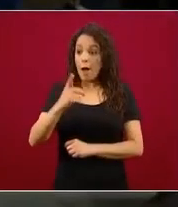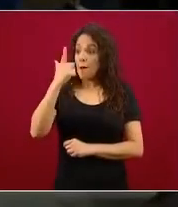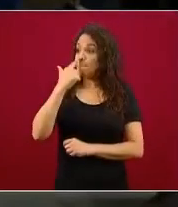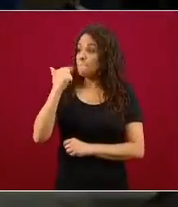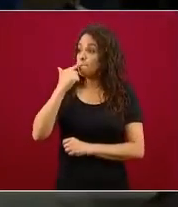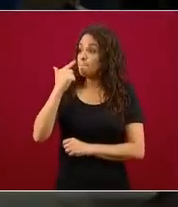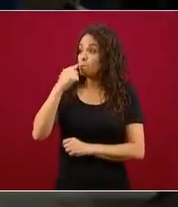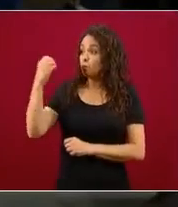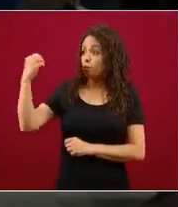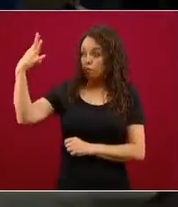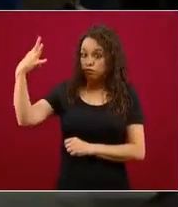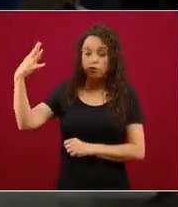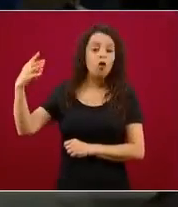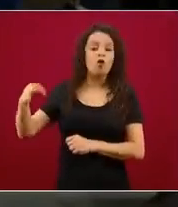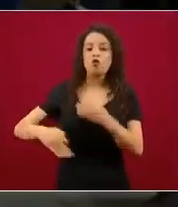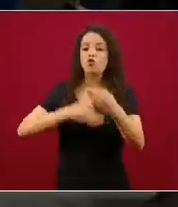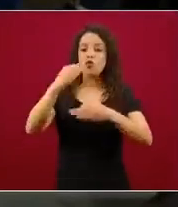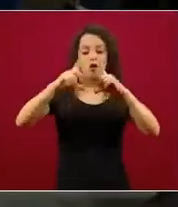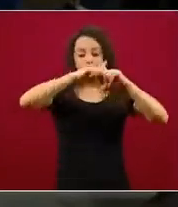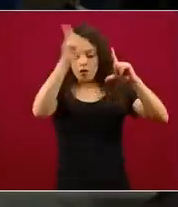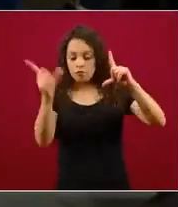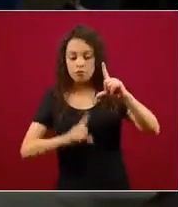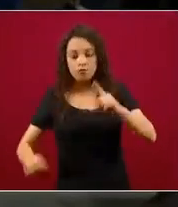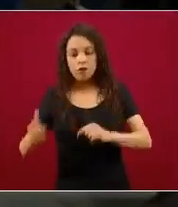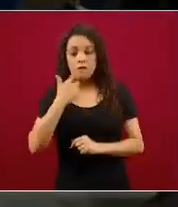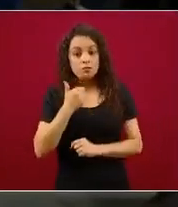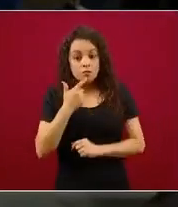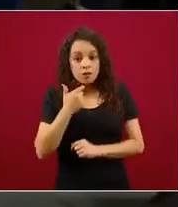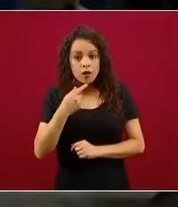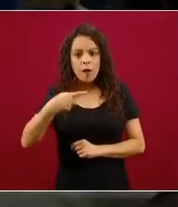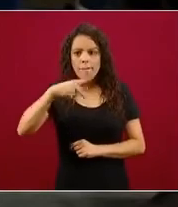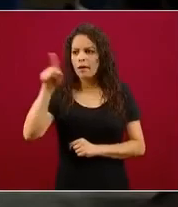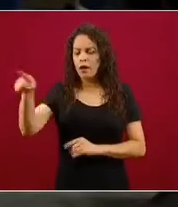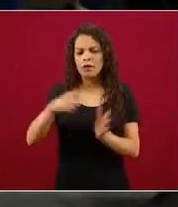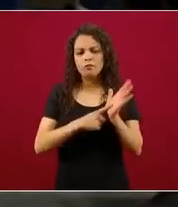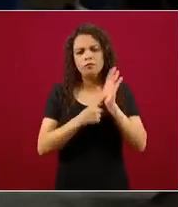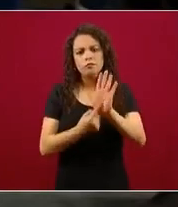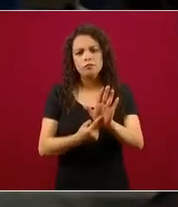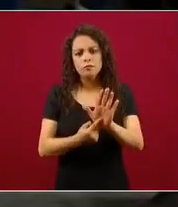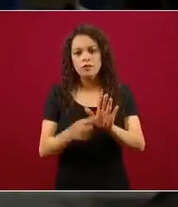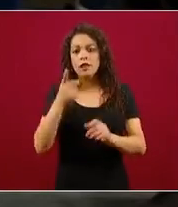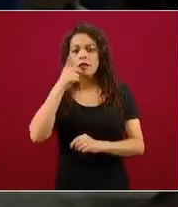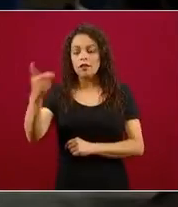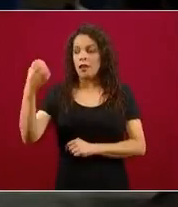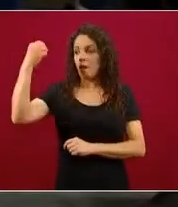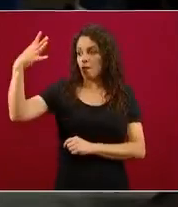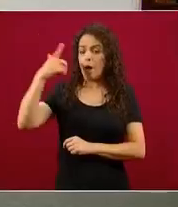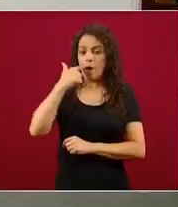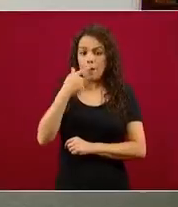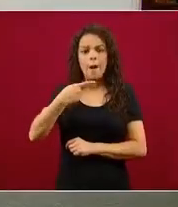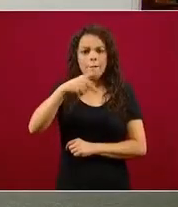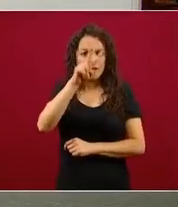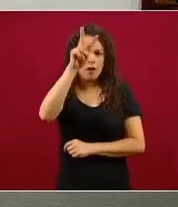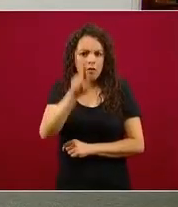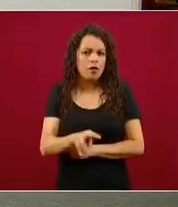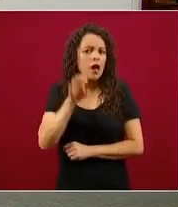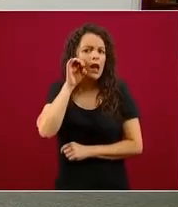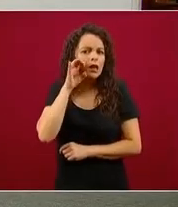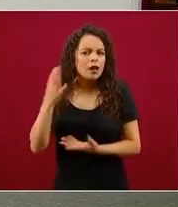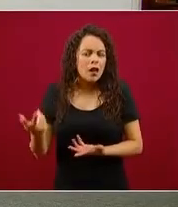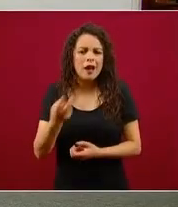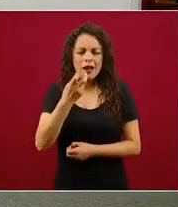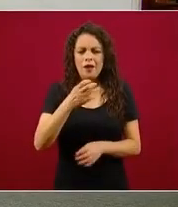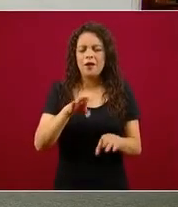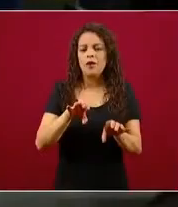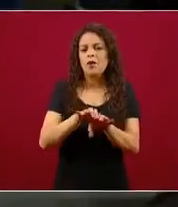pero en el mapa que ustedes nos presentan hay algunos estados que tienen un indicador en rojo y sin embargo son naranja. ¿Cuál es la ponderación